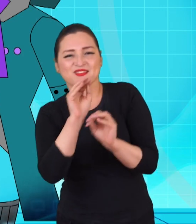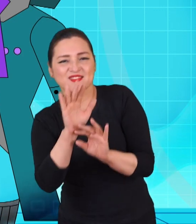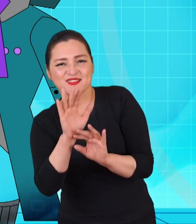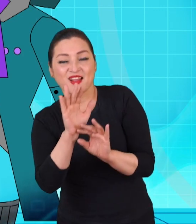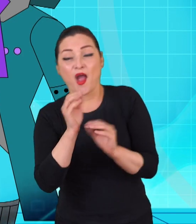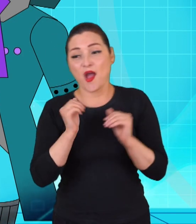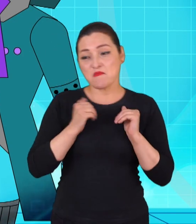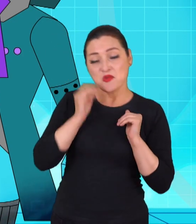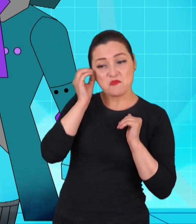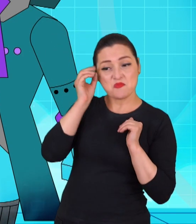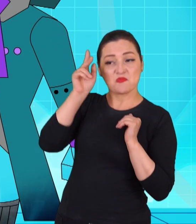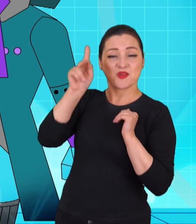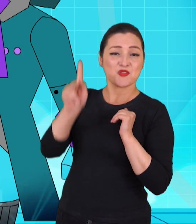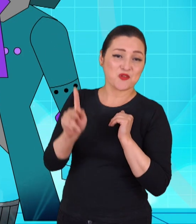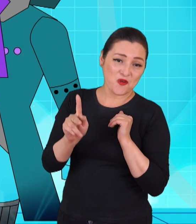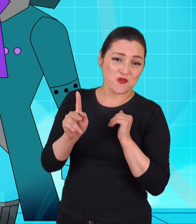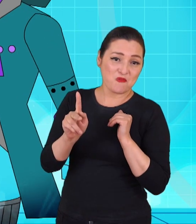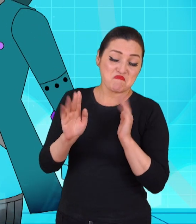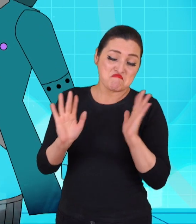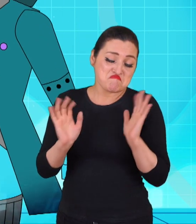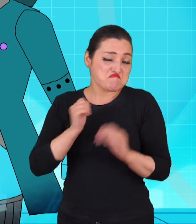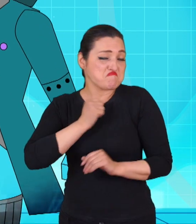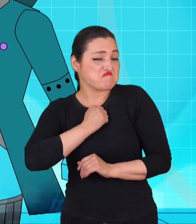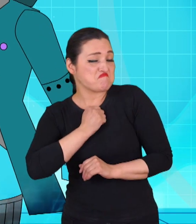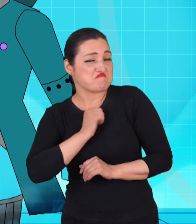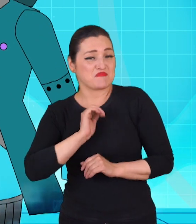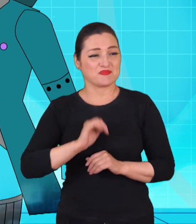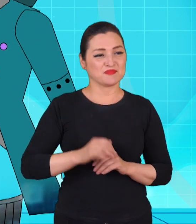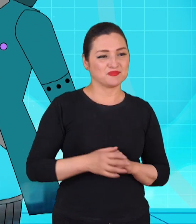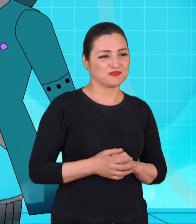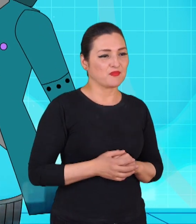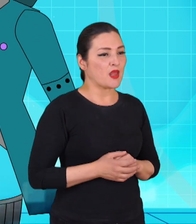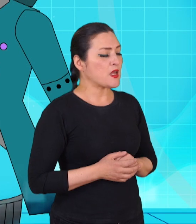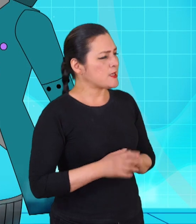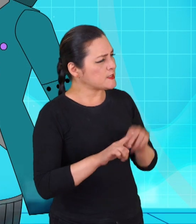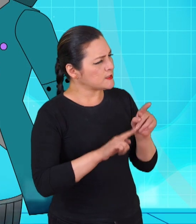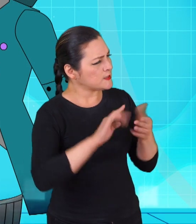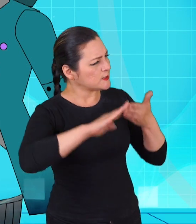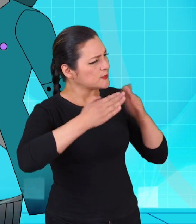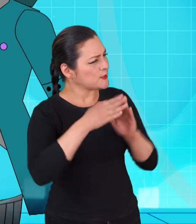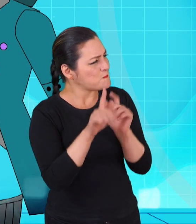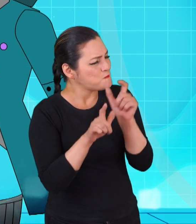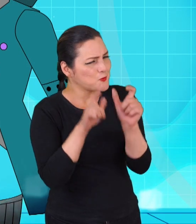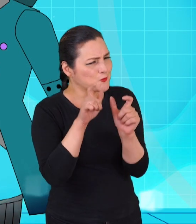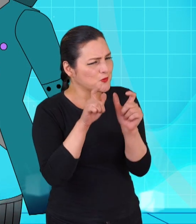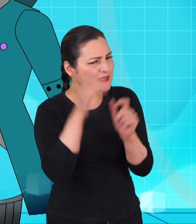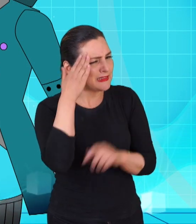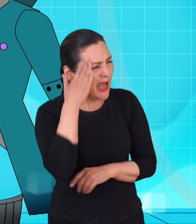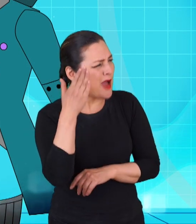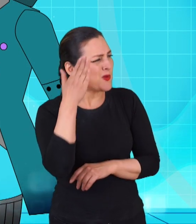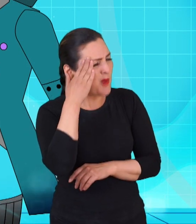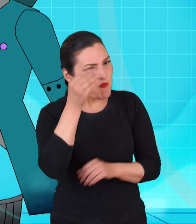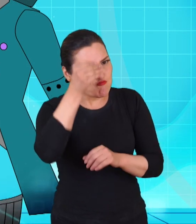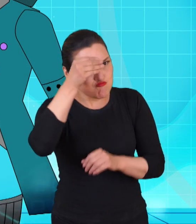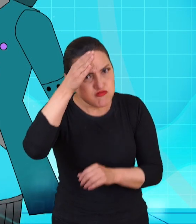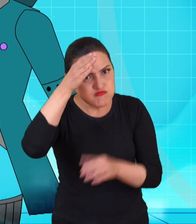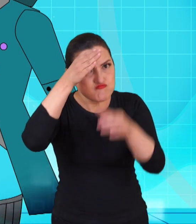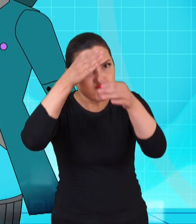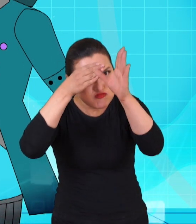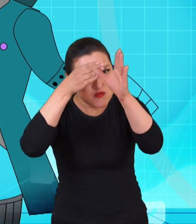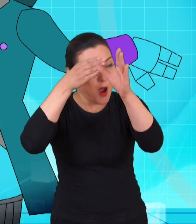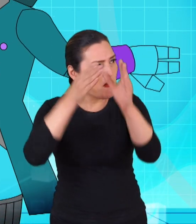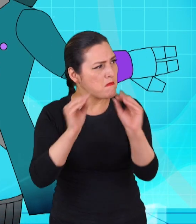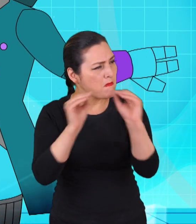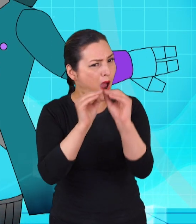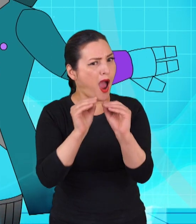ofrecer tu opinión o punto de vista. ¿Hay comunidades donde todas las personas sepan mucho, mucho, mucho sobre un tema?